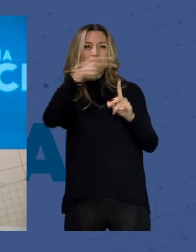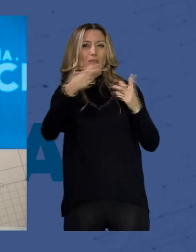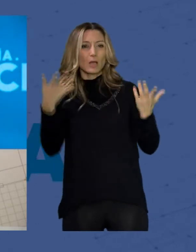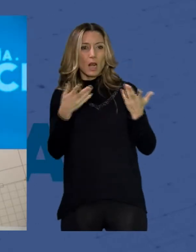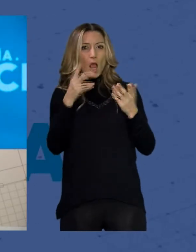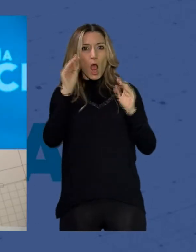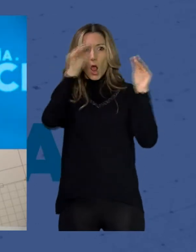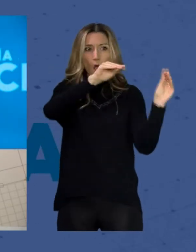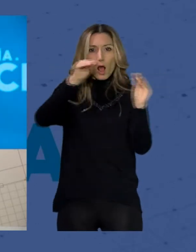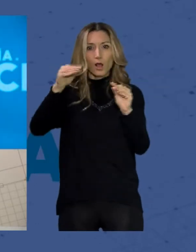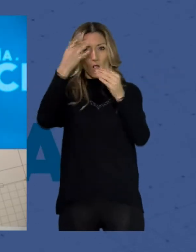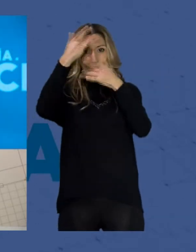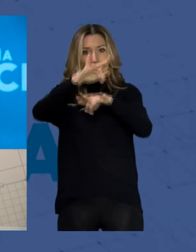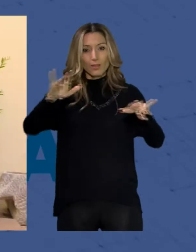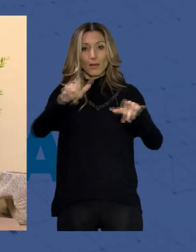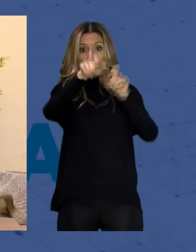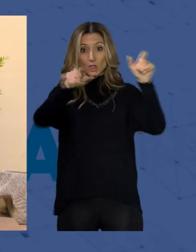importancia de cuidar nuestra mente.